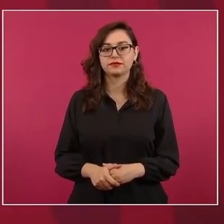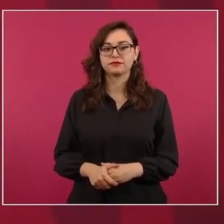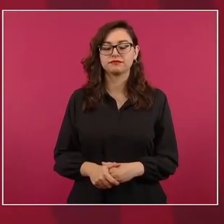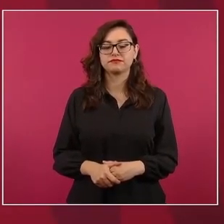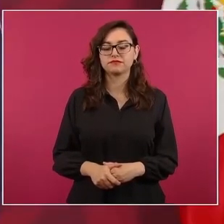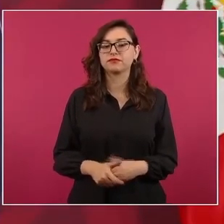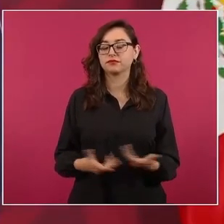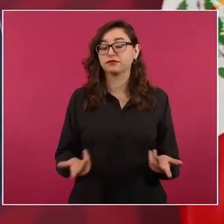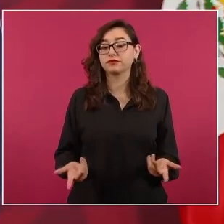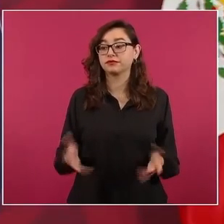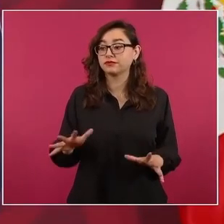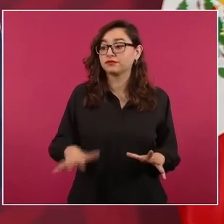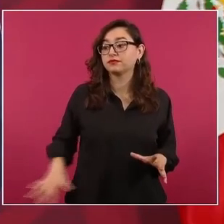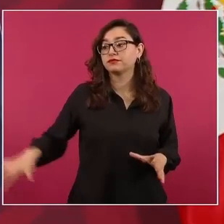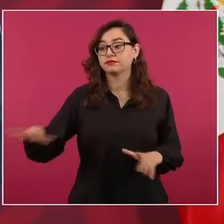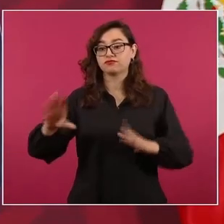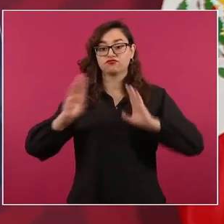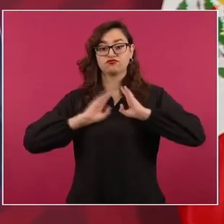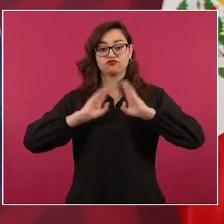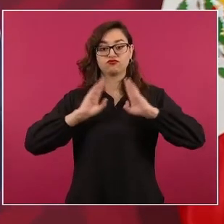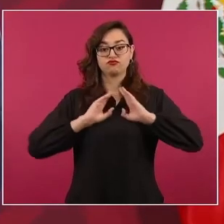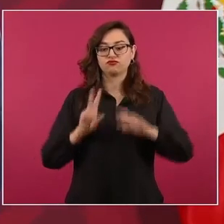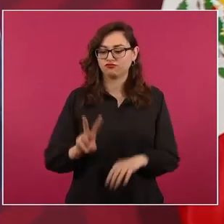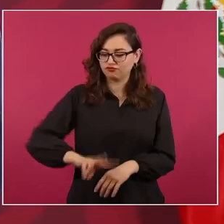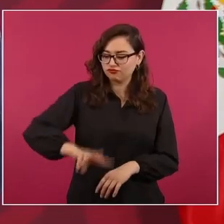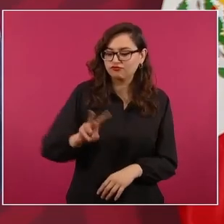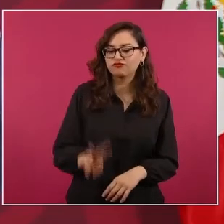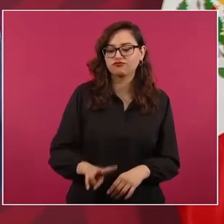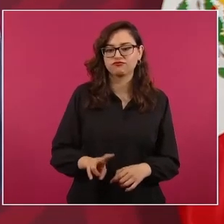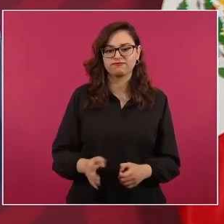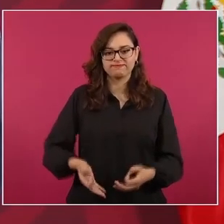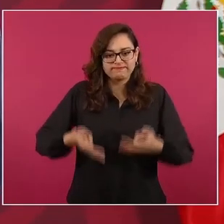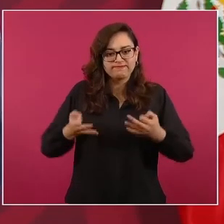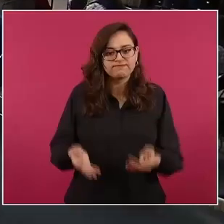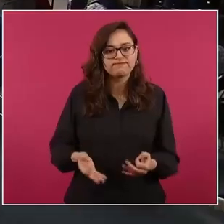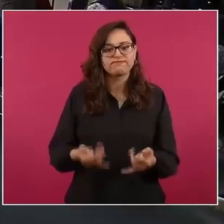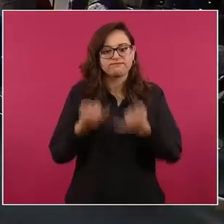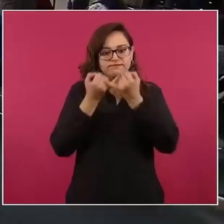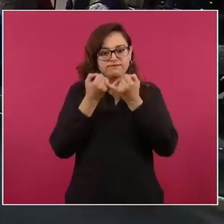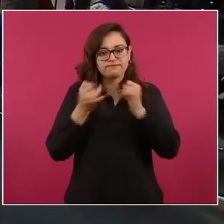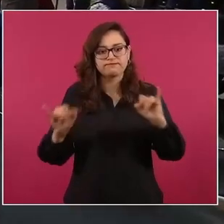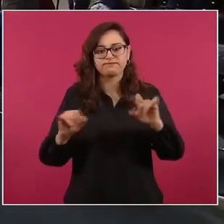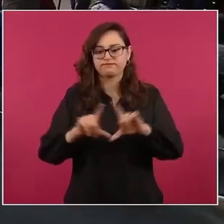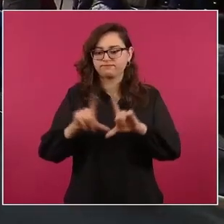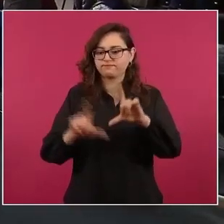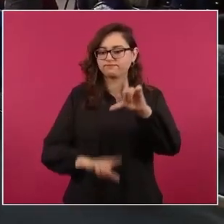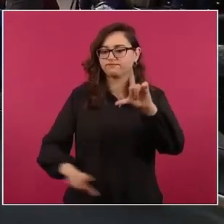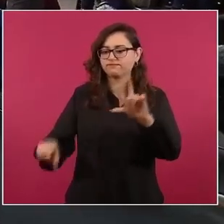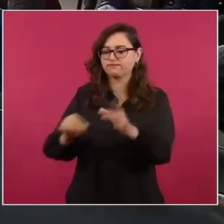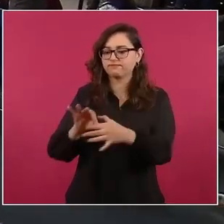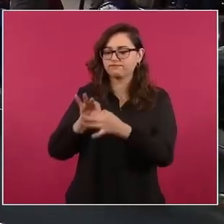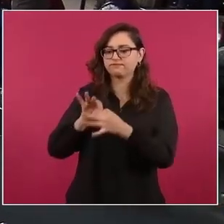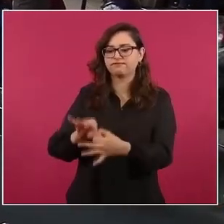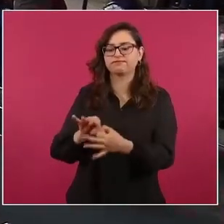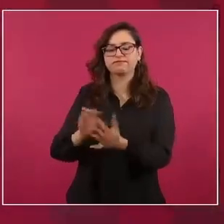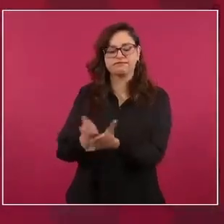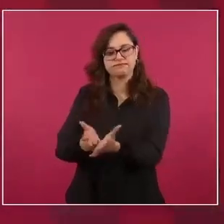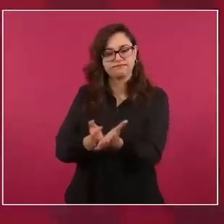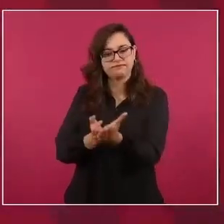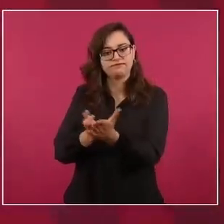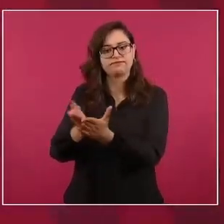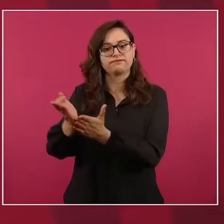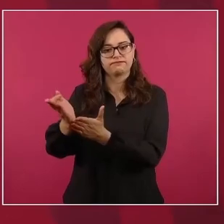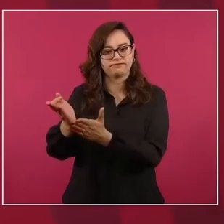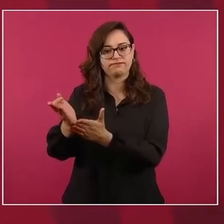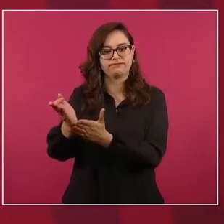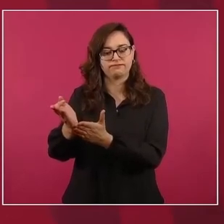independiente, leal a México y leal.